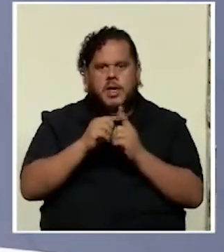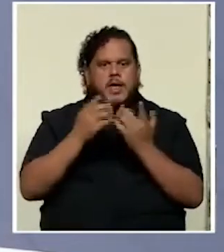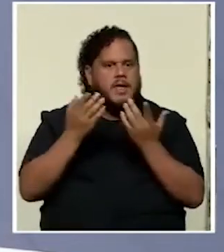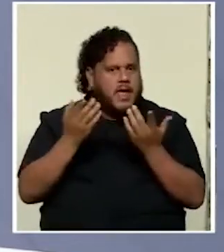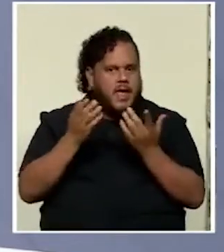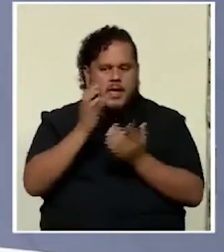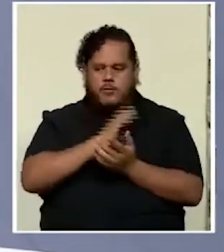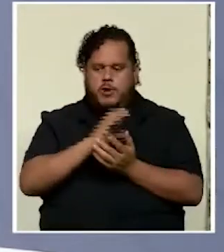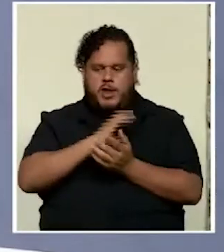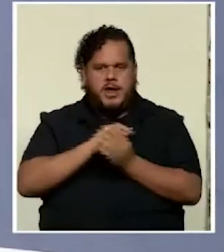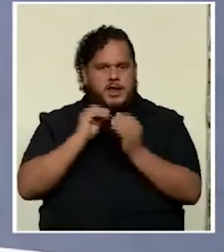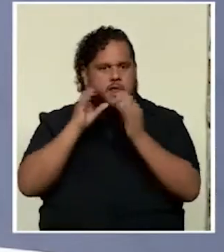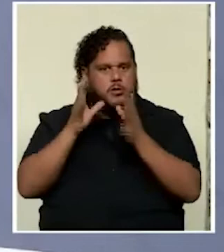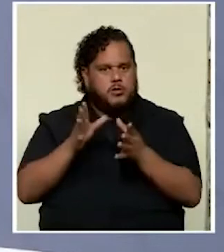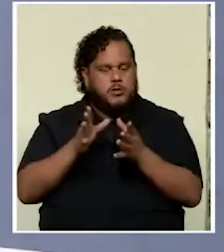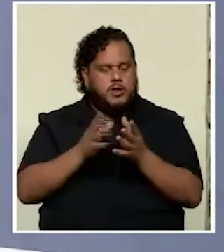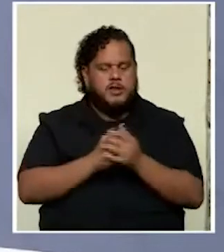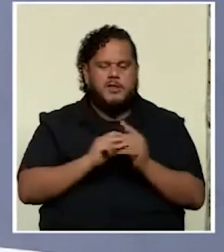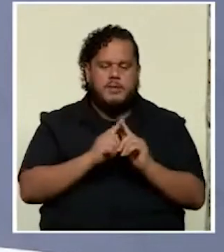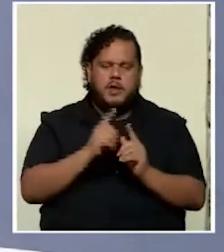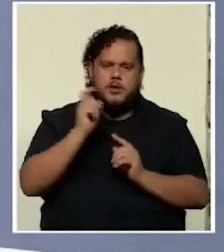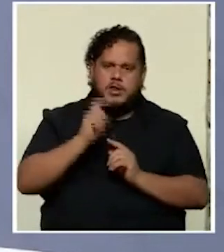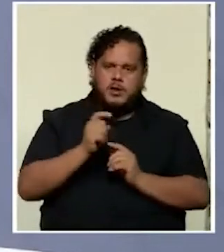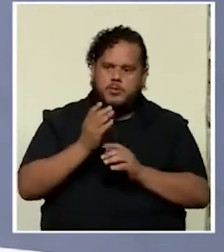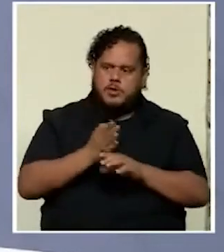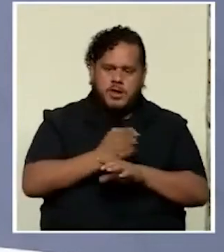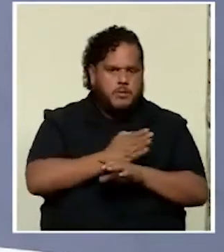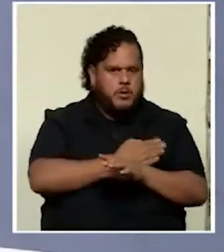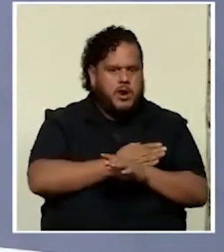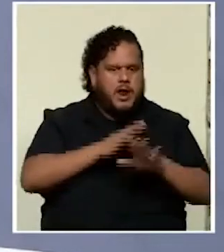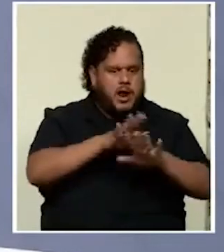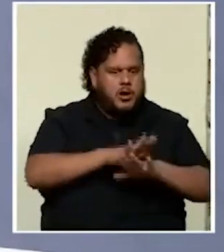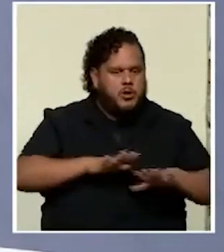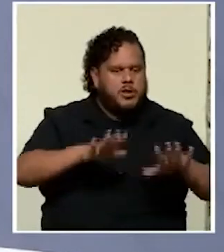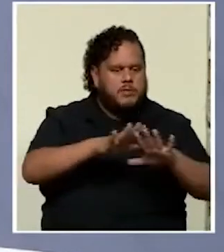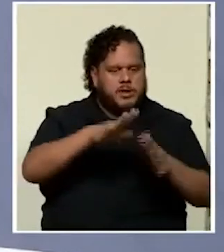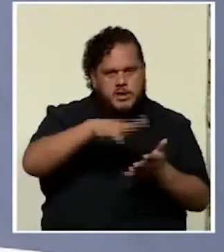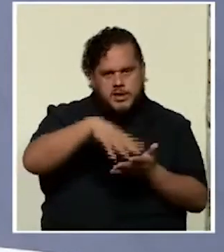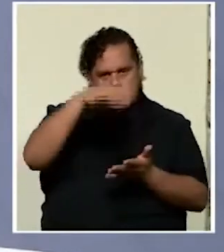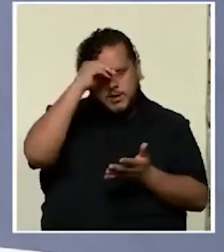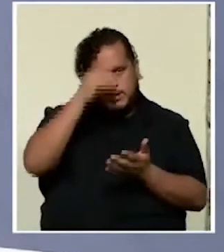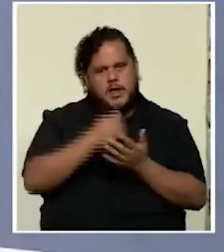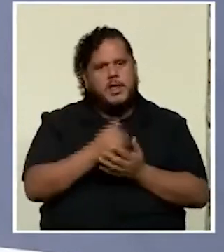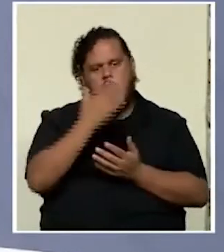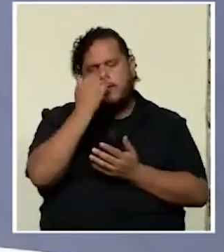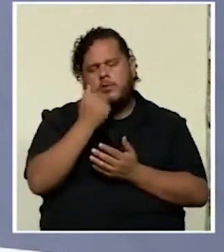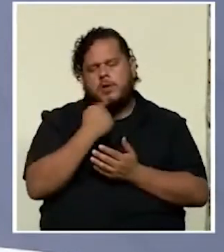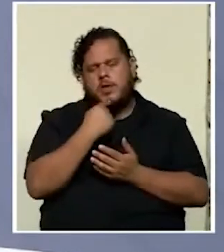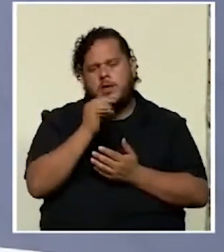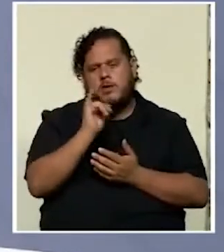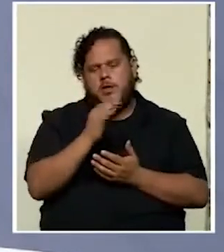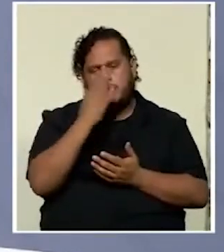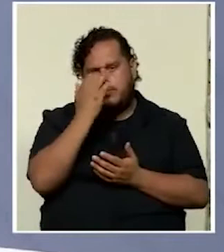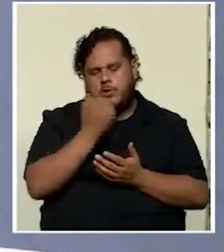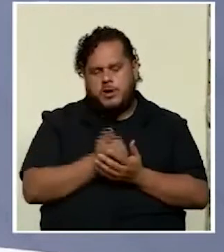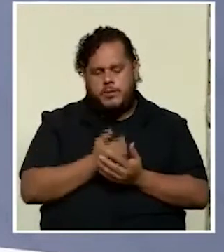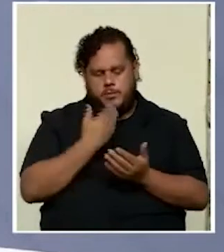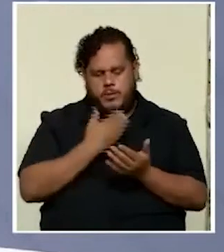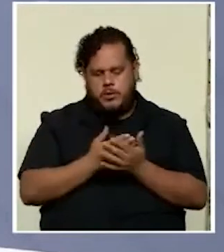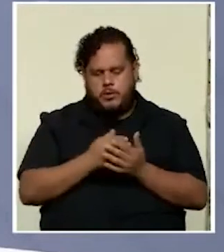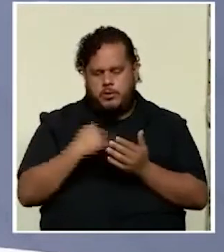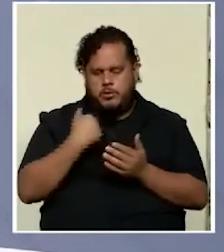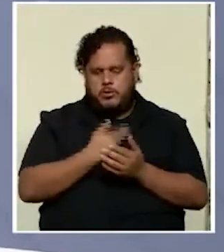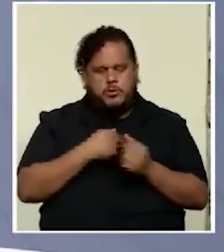además tenemos que mejorar los ambientes de aprendizaje ¿verdad? porque ¿por qué digo esto Ernesto? seguimos